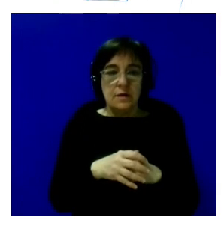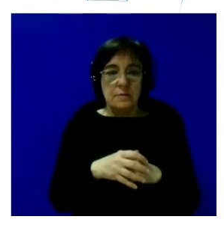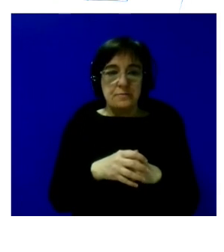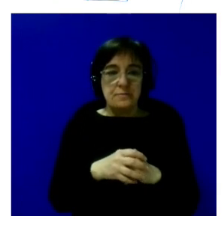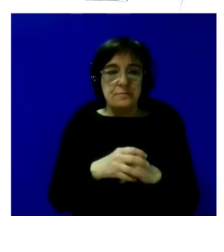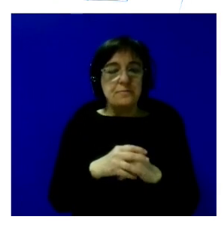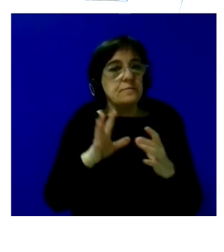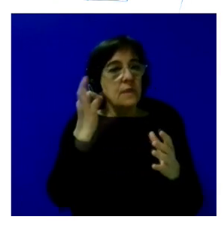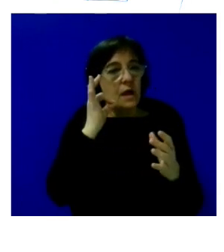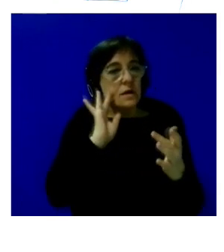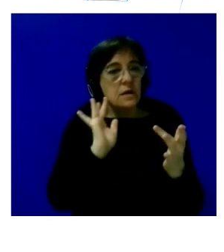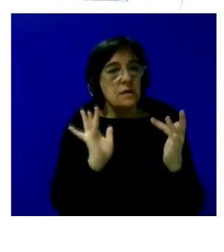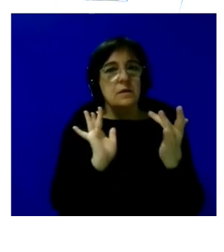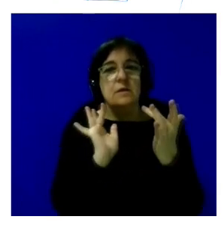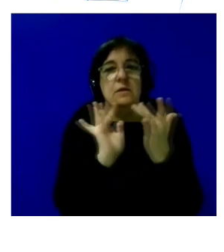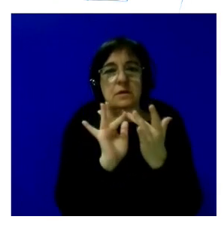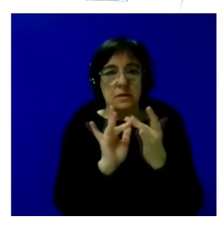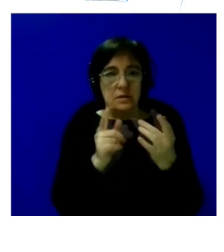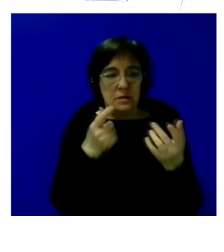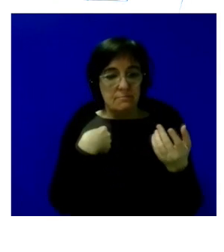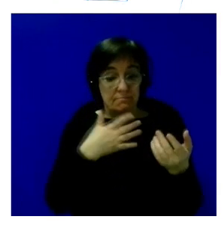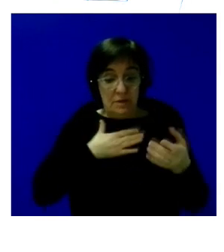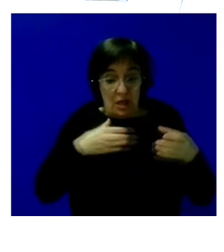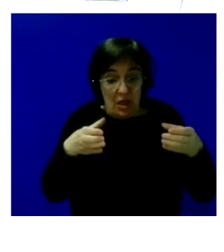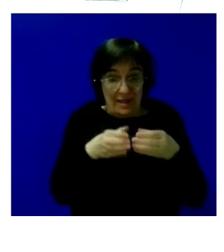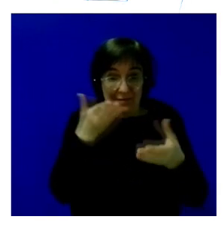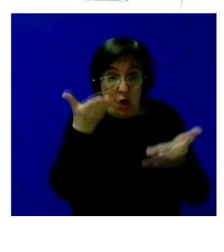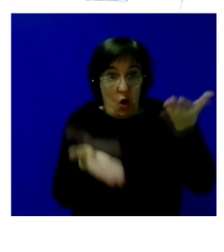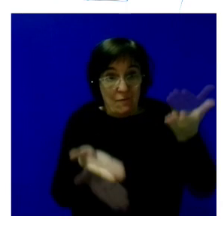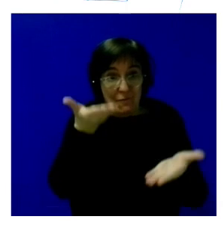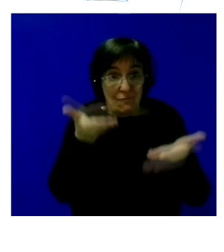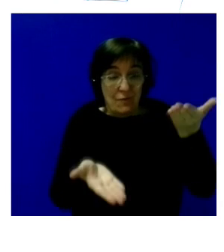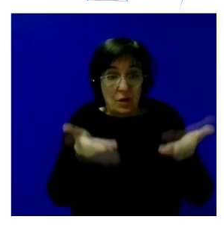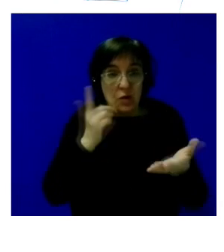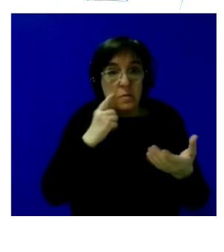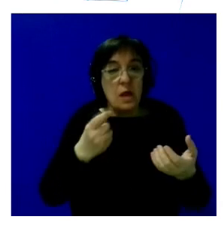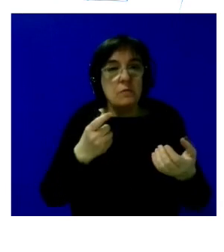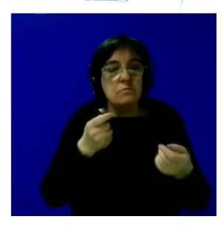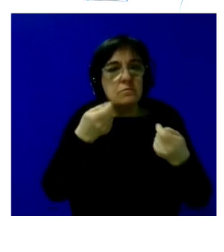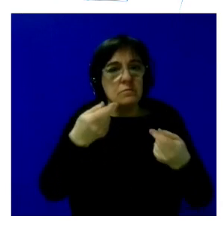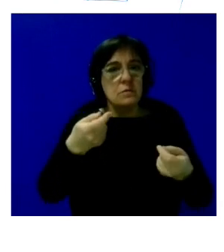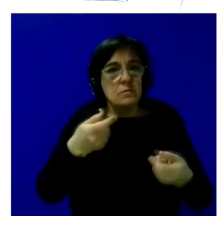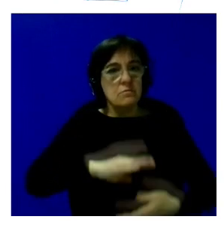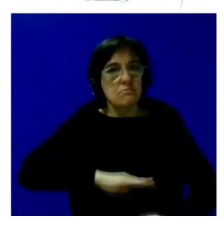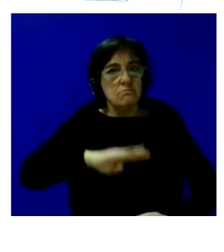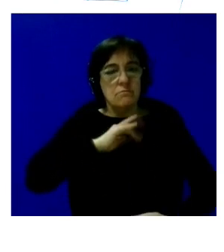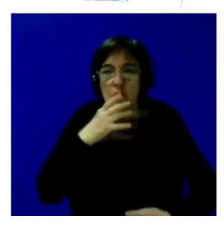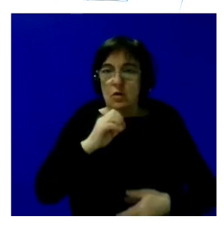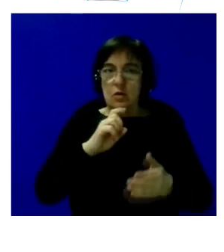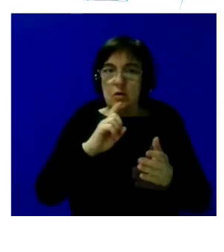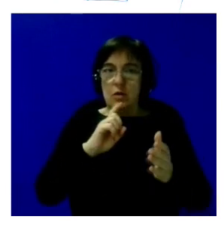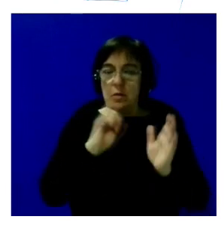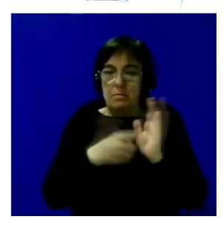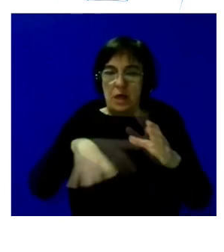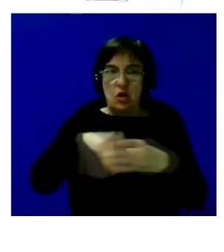hay que conectar percibimos desde el equipo evaluador que la potencialidad que tiene plena inclusión como un